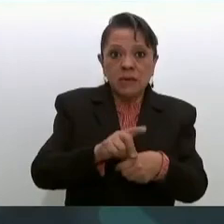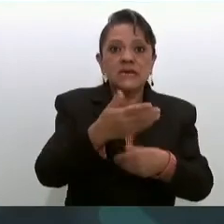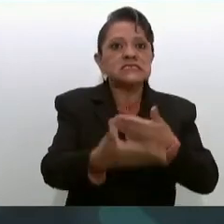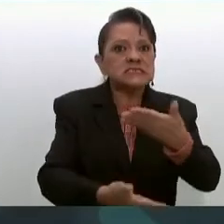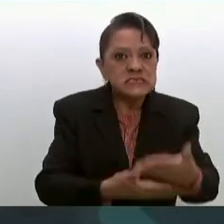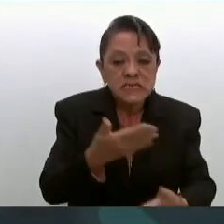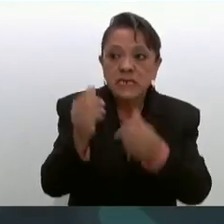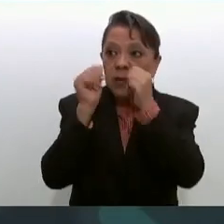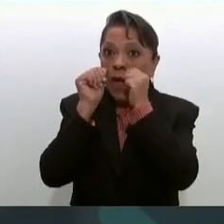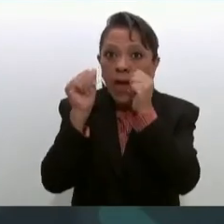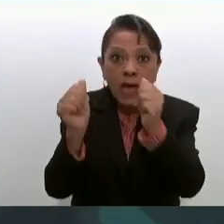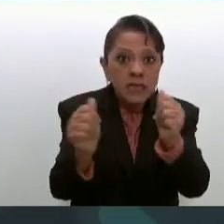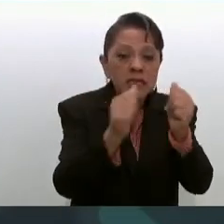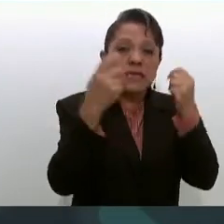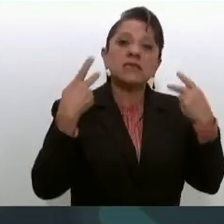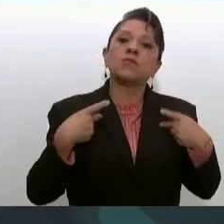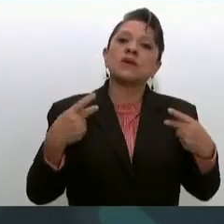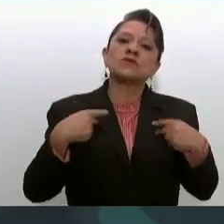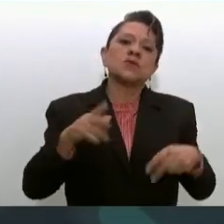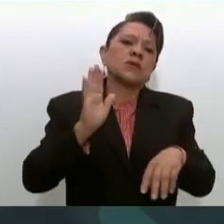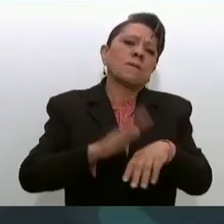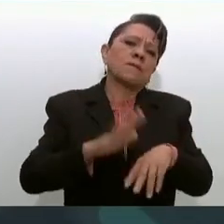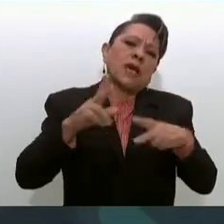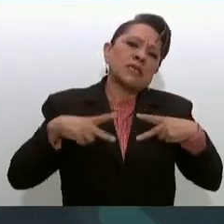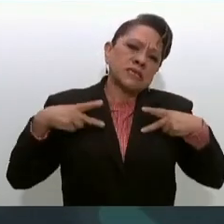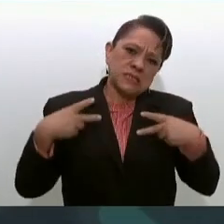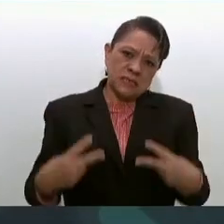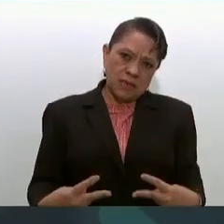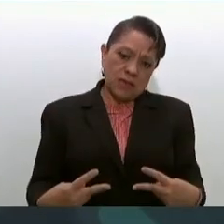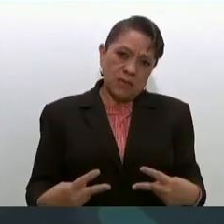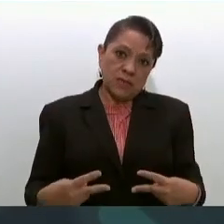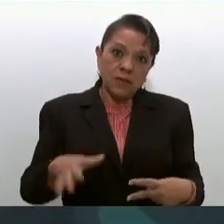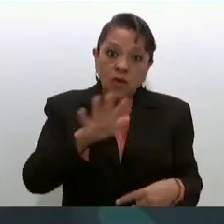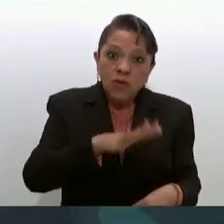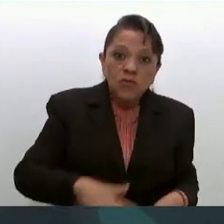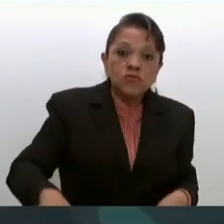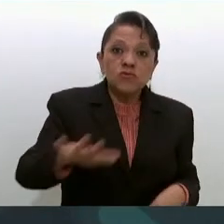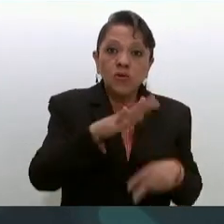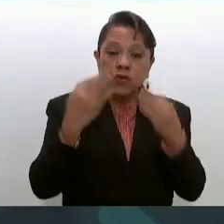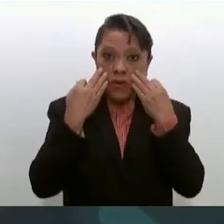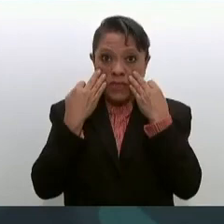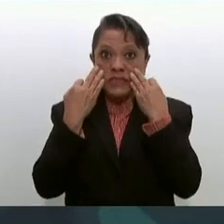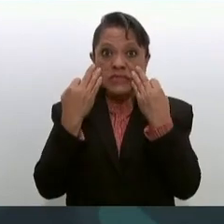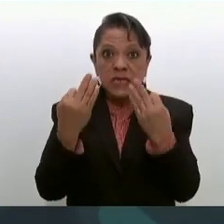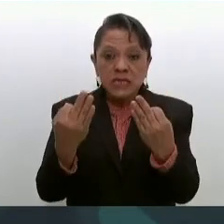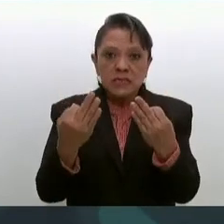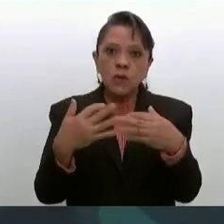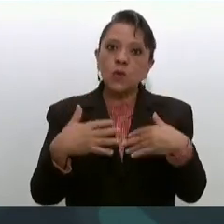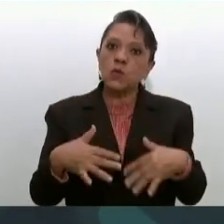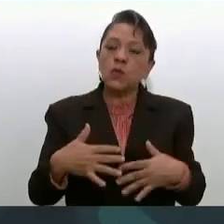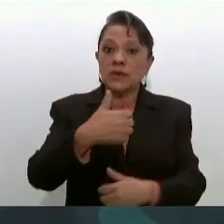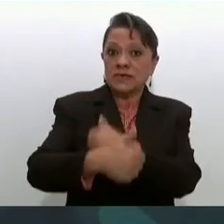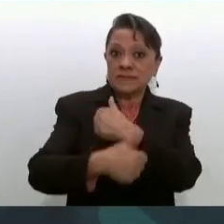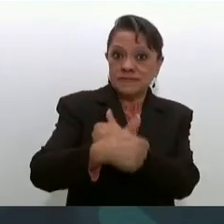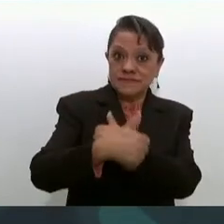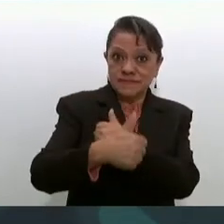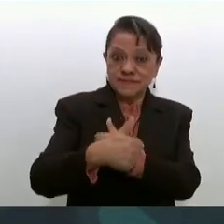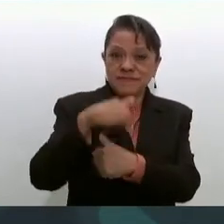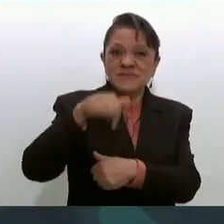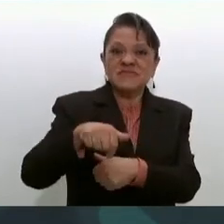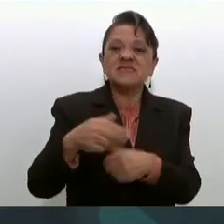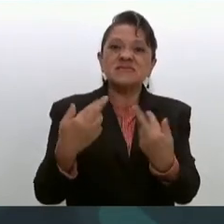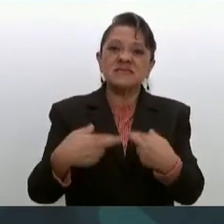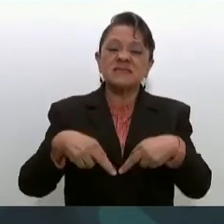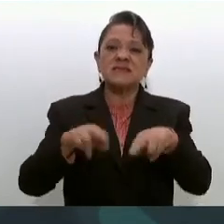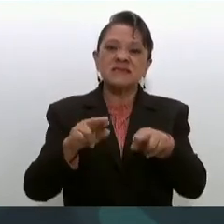atiende la población más desprotegida. Todos somos testigos del gran reto que ha representado la